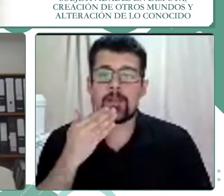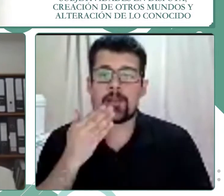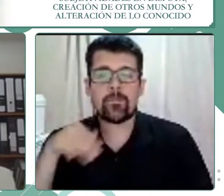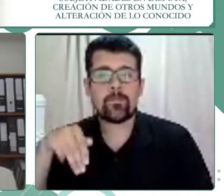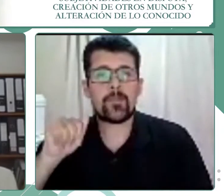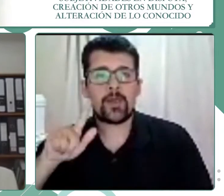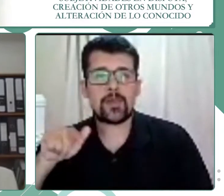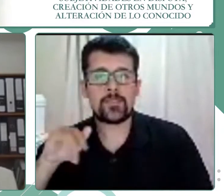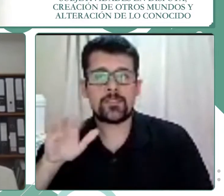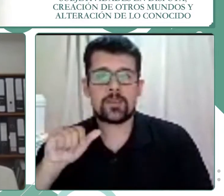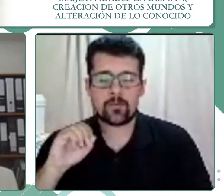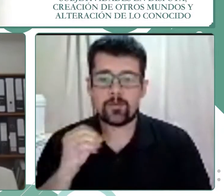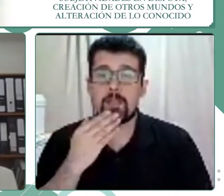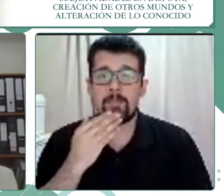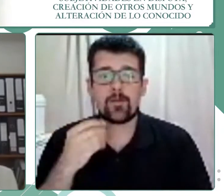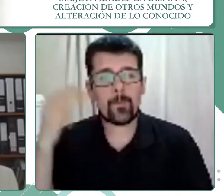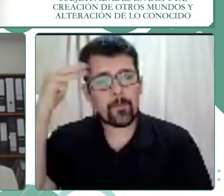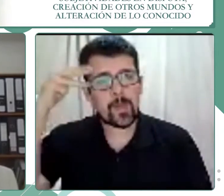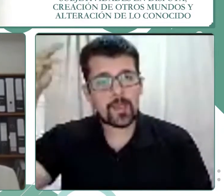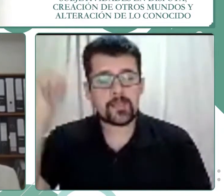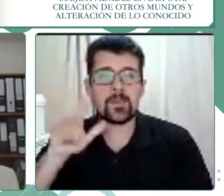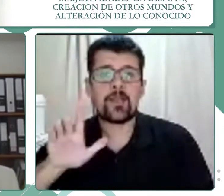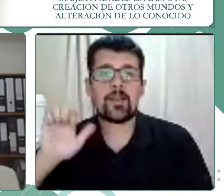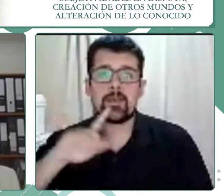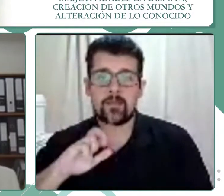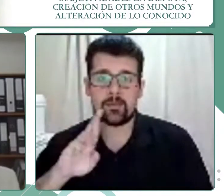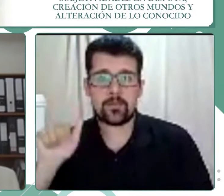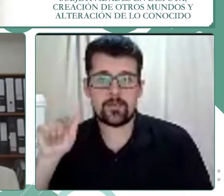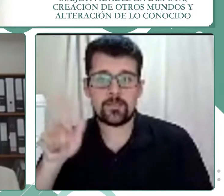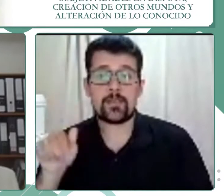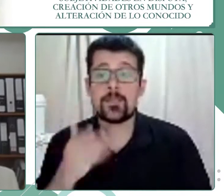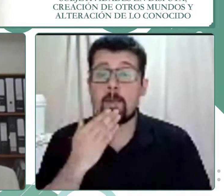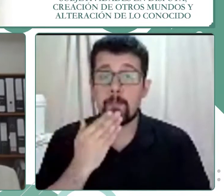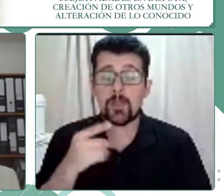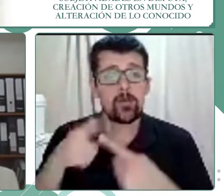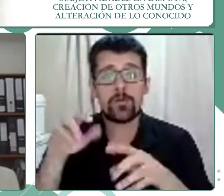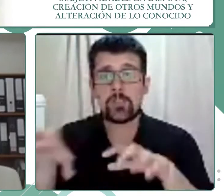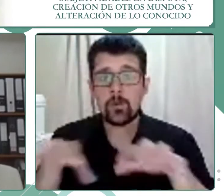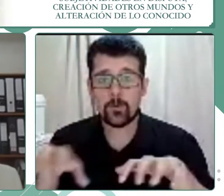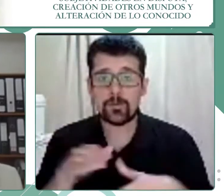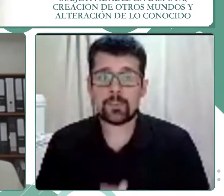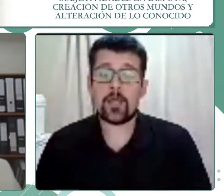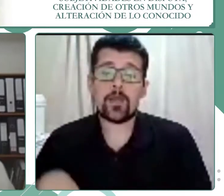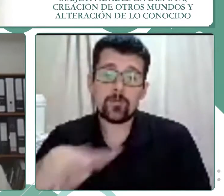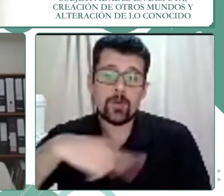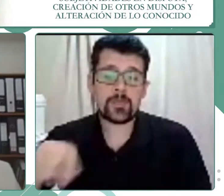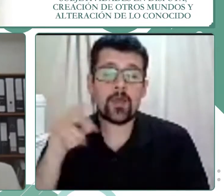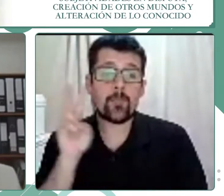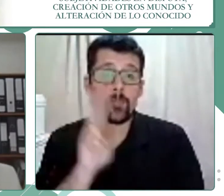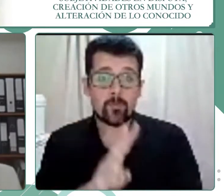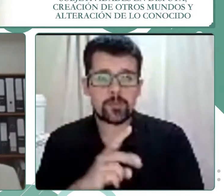hispánica y magistra en letras. Además, entre otras cosas, ¿verdad?, es nuestra docente